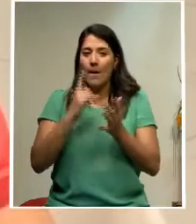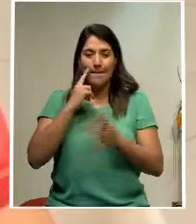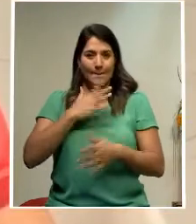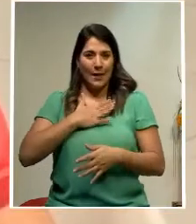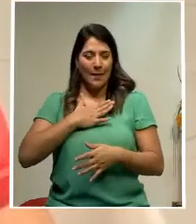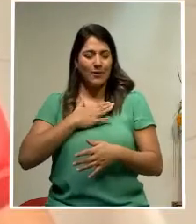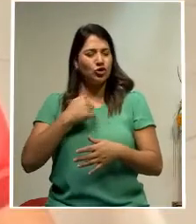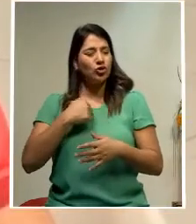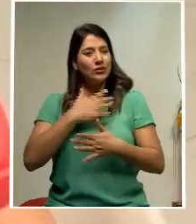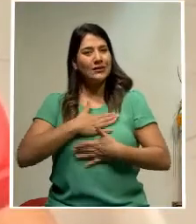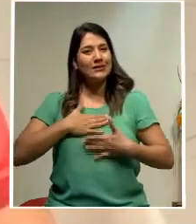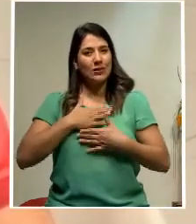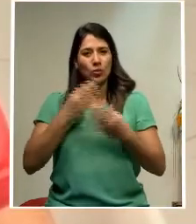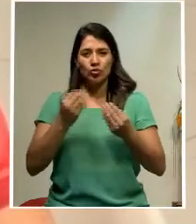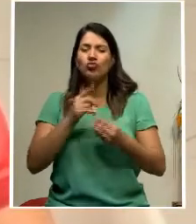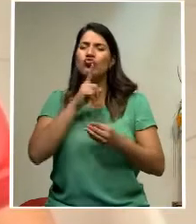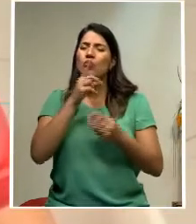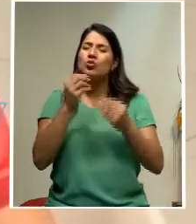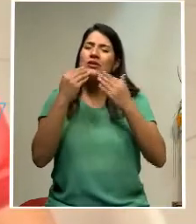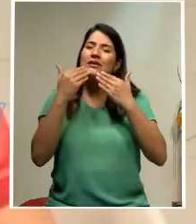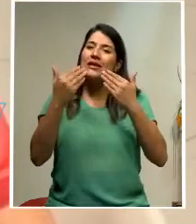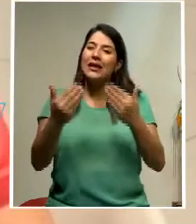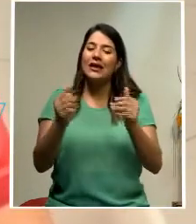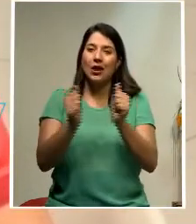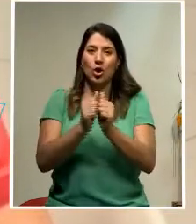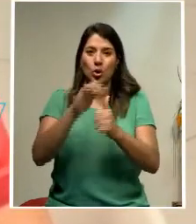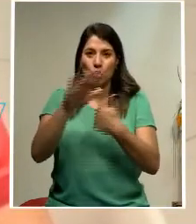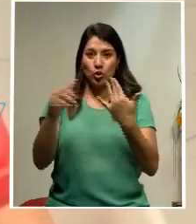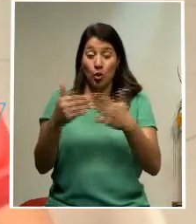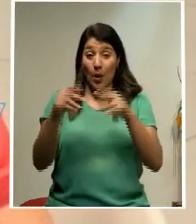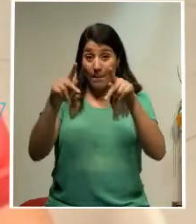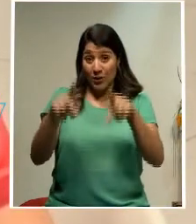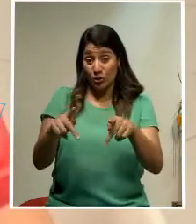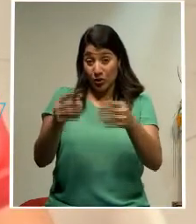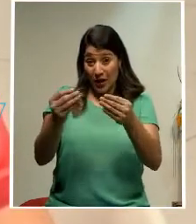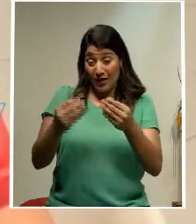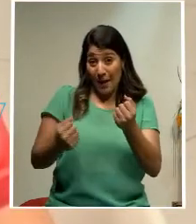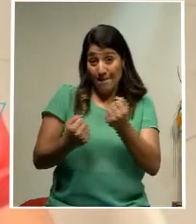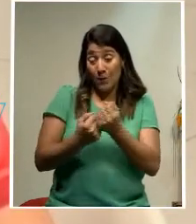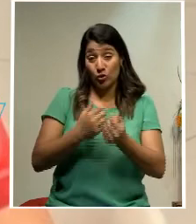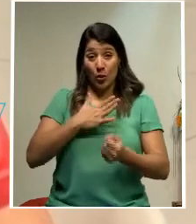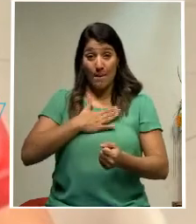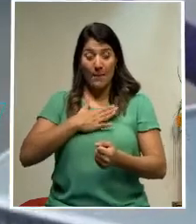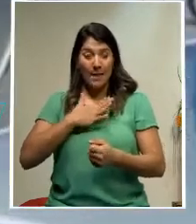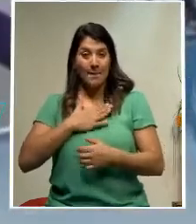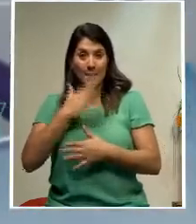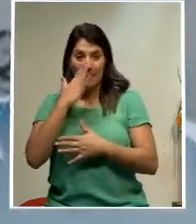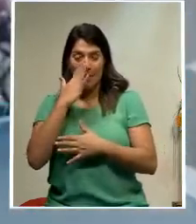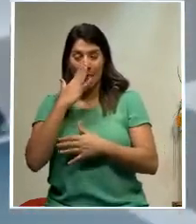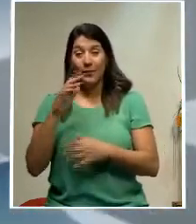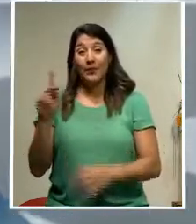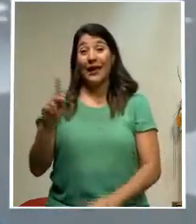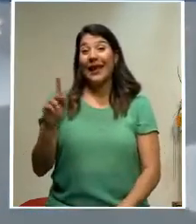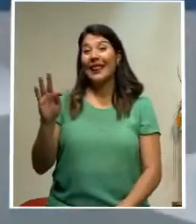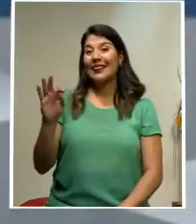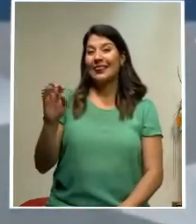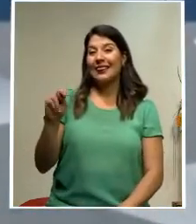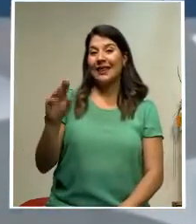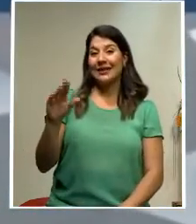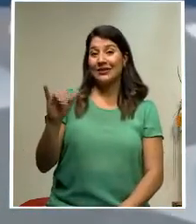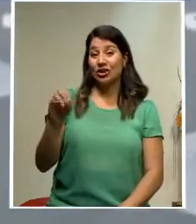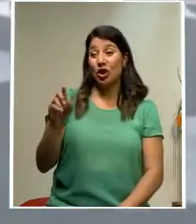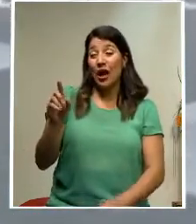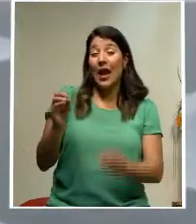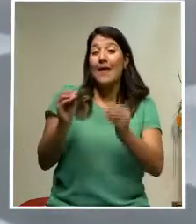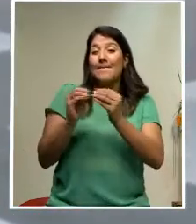disfruté muchísimo, y la verdad, sí, súper agradecida con todos los que nos han apoyado, a mí, a mi mamá. Kenneth Encio, quien fue el que estuvo